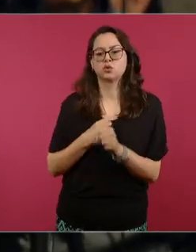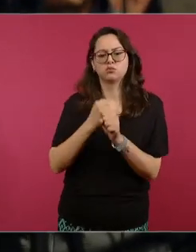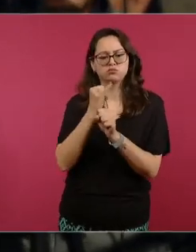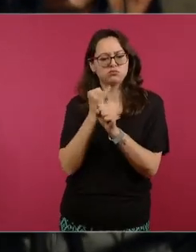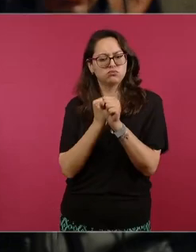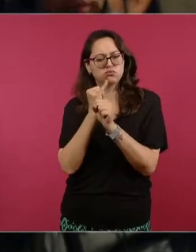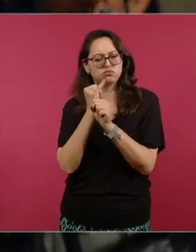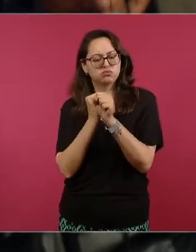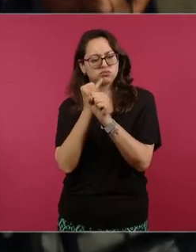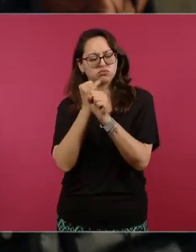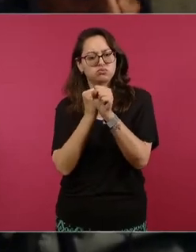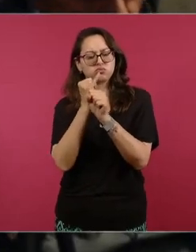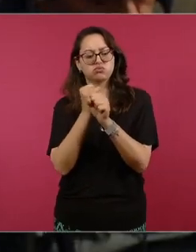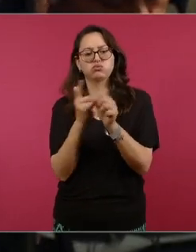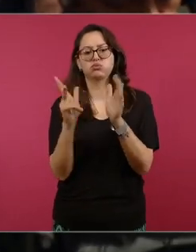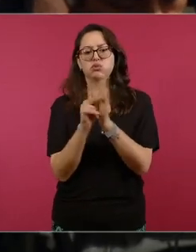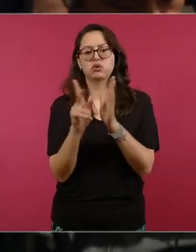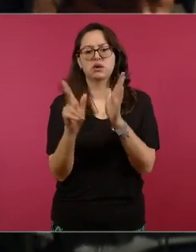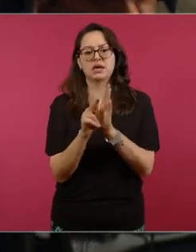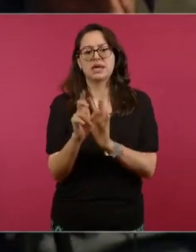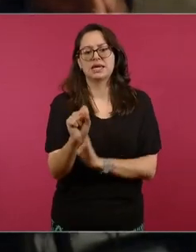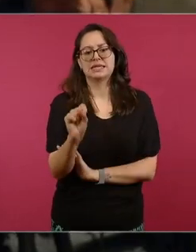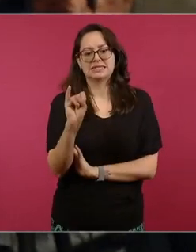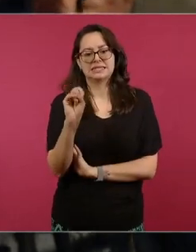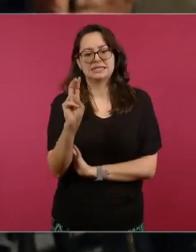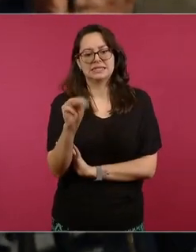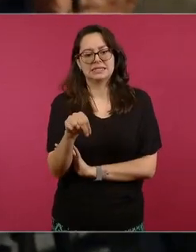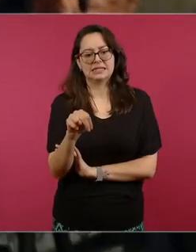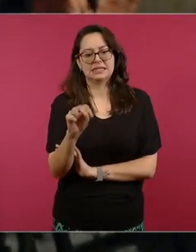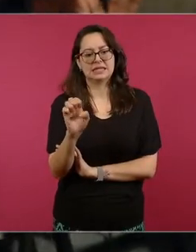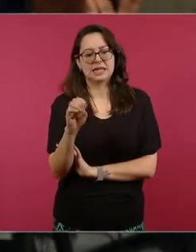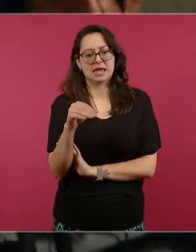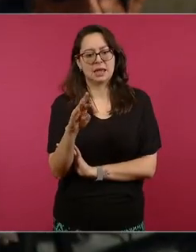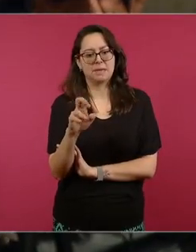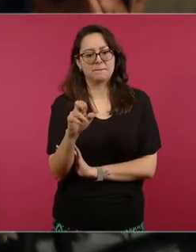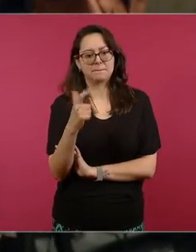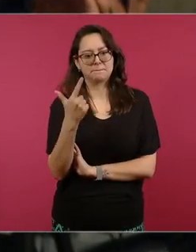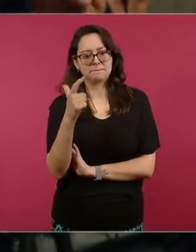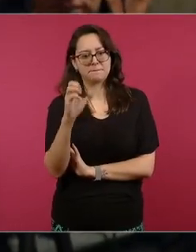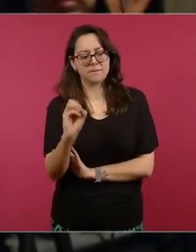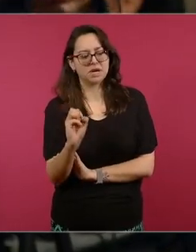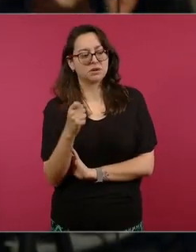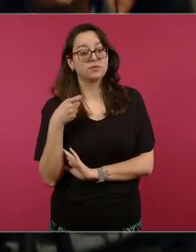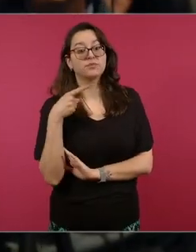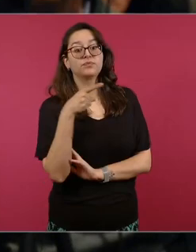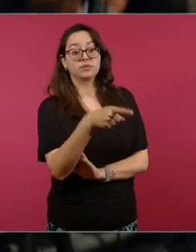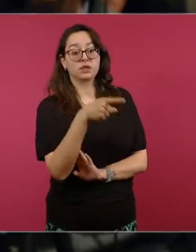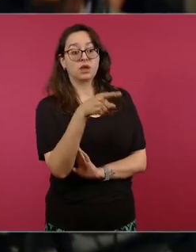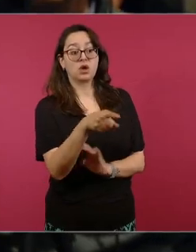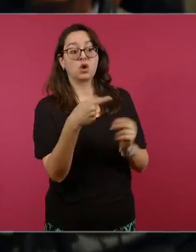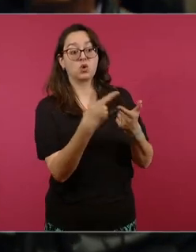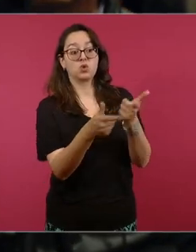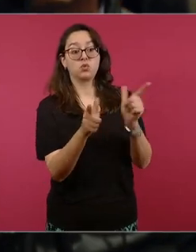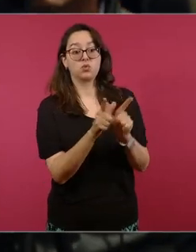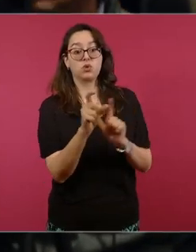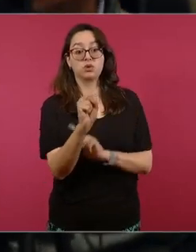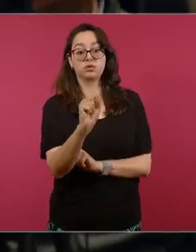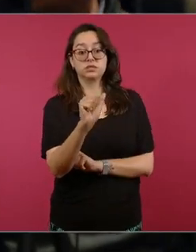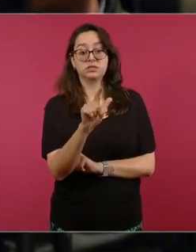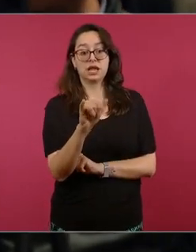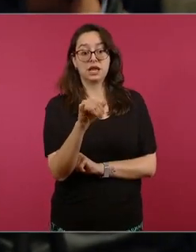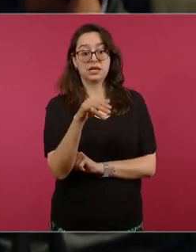en el diario digital sin embargo acredita que la deuda del grupo salinas que